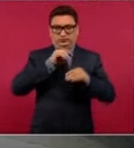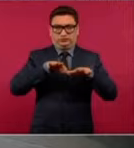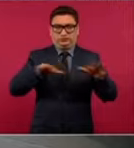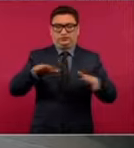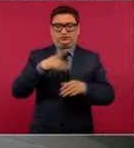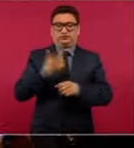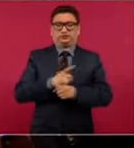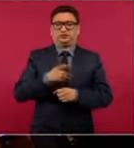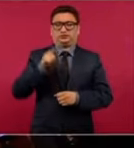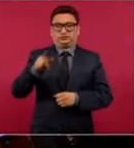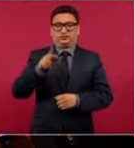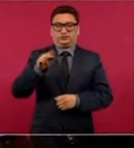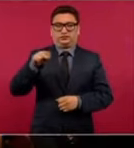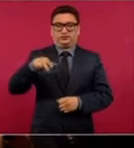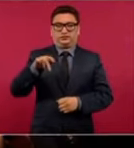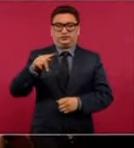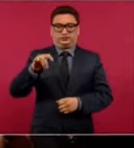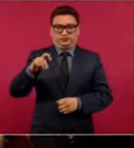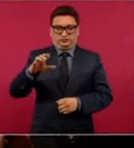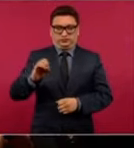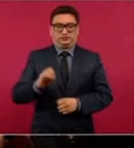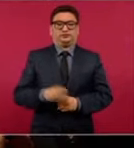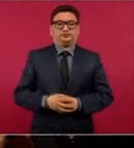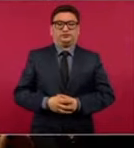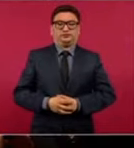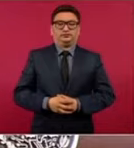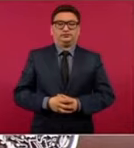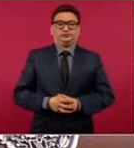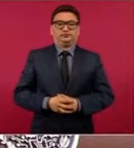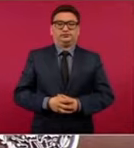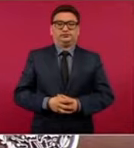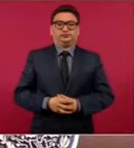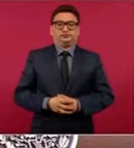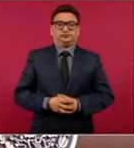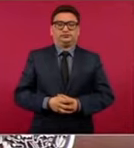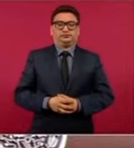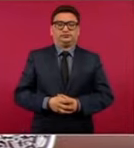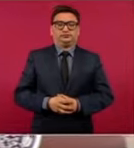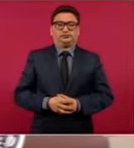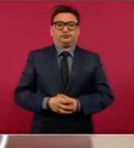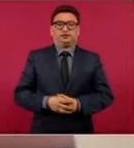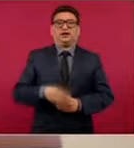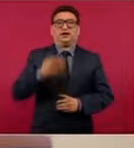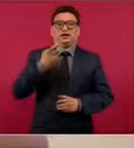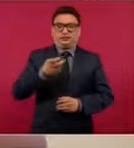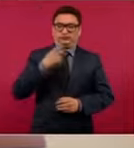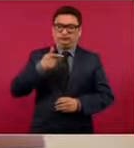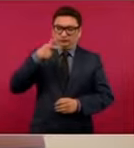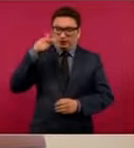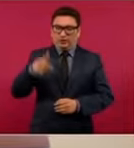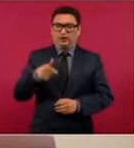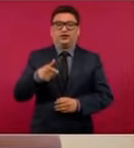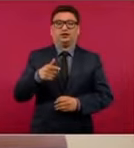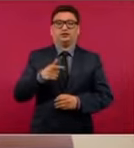Nieto? Entonces, se descubre que recibieron